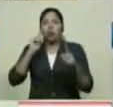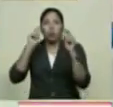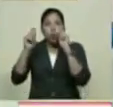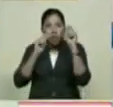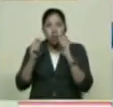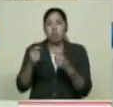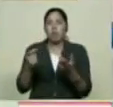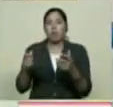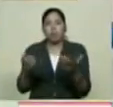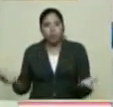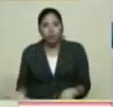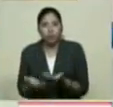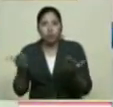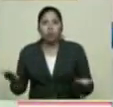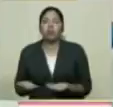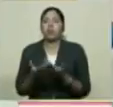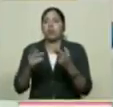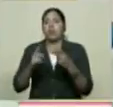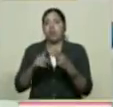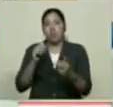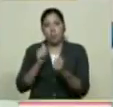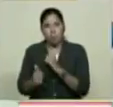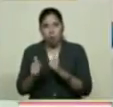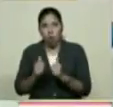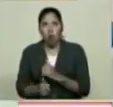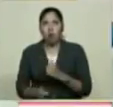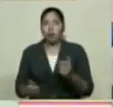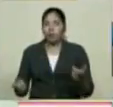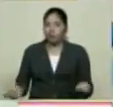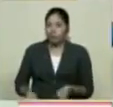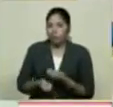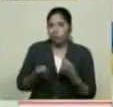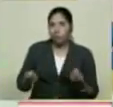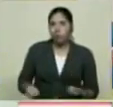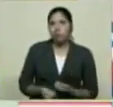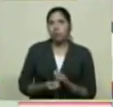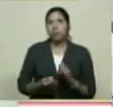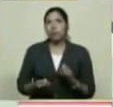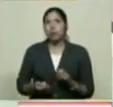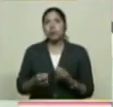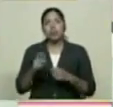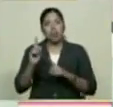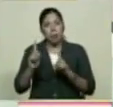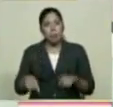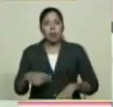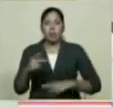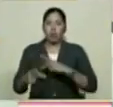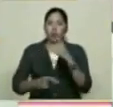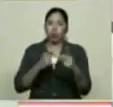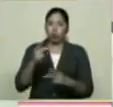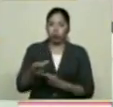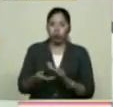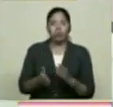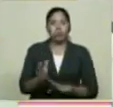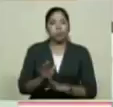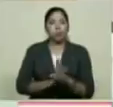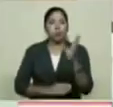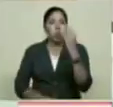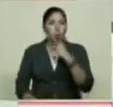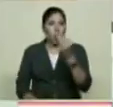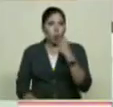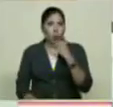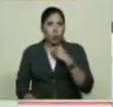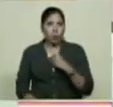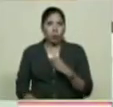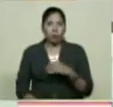Deportiva y además de eso, bueno El tema que corresponde a la parte productiva De la generación de alimentos Y todo el trabajo que